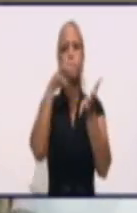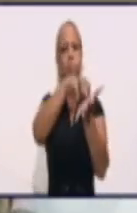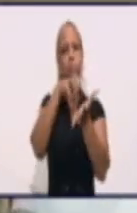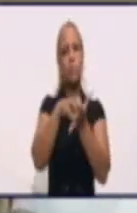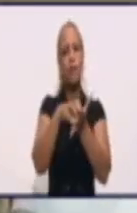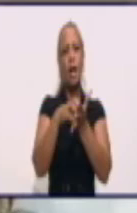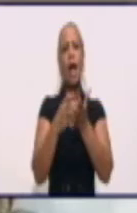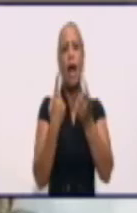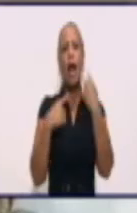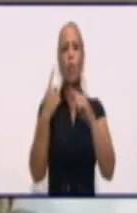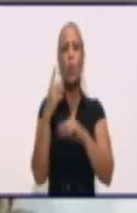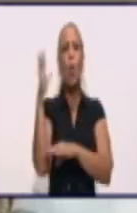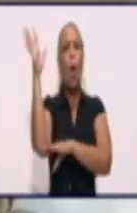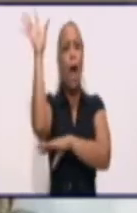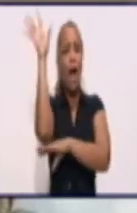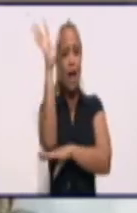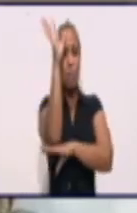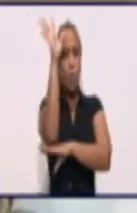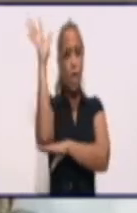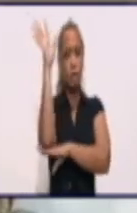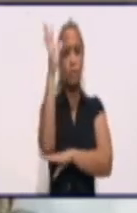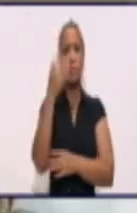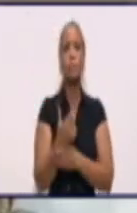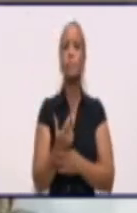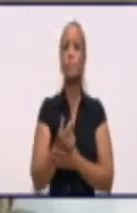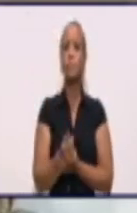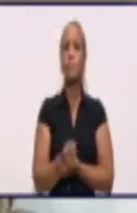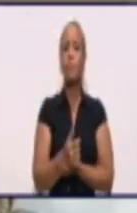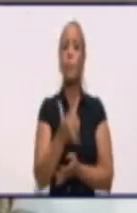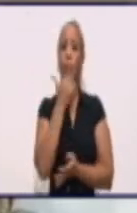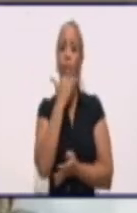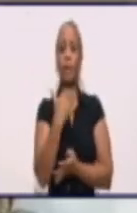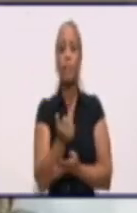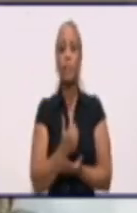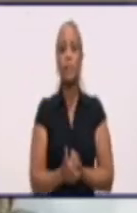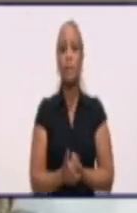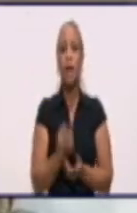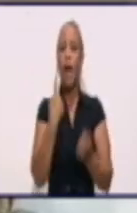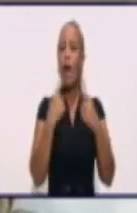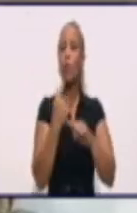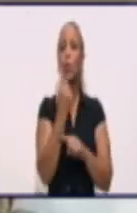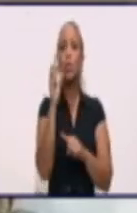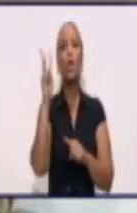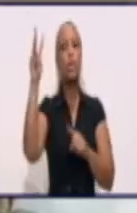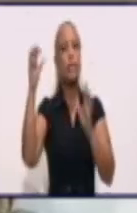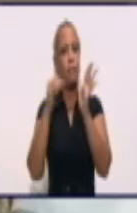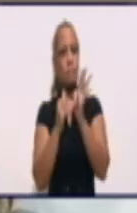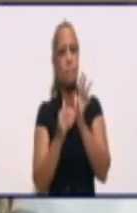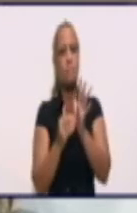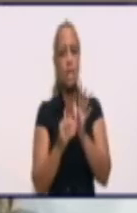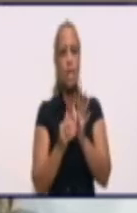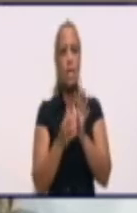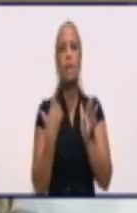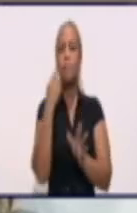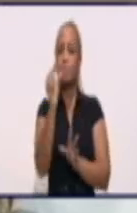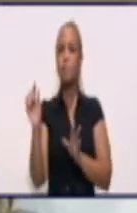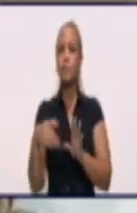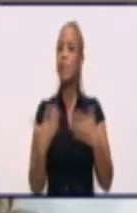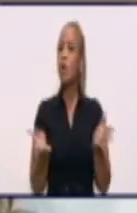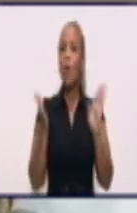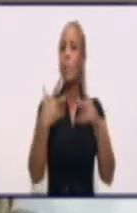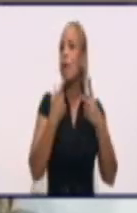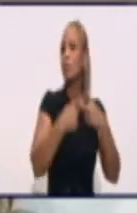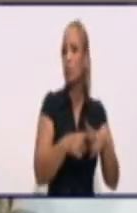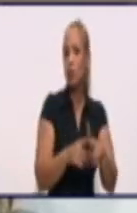provocados por árboles en las redes nuestras. Era uno de los, bueno, de los 3.000 clientes que amanecieron todavía sin darle solución.